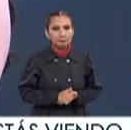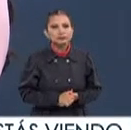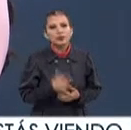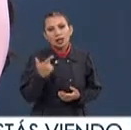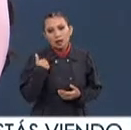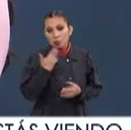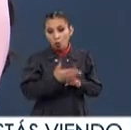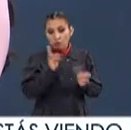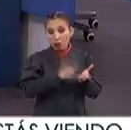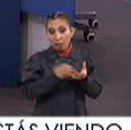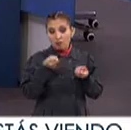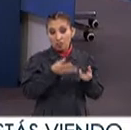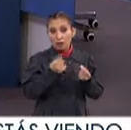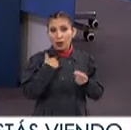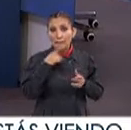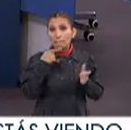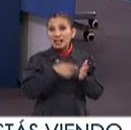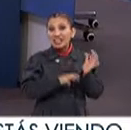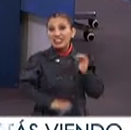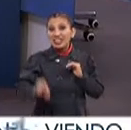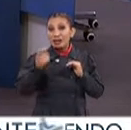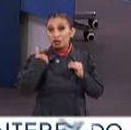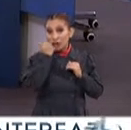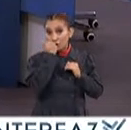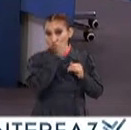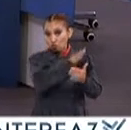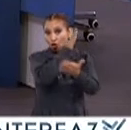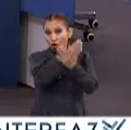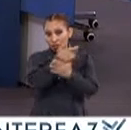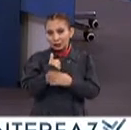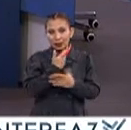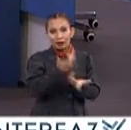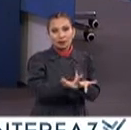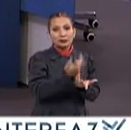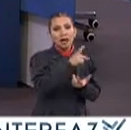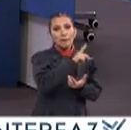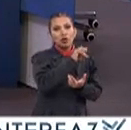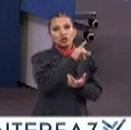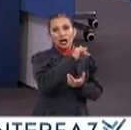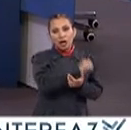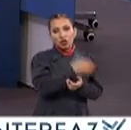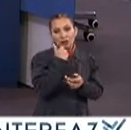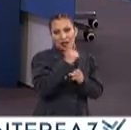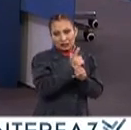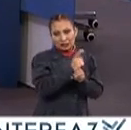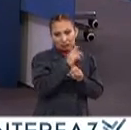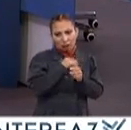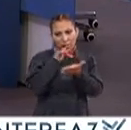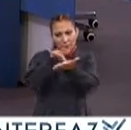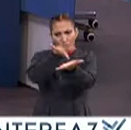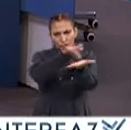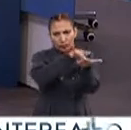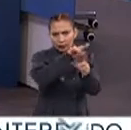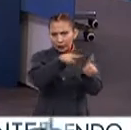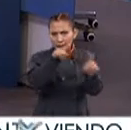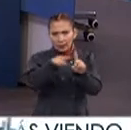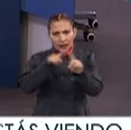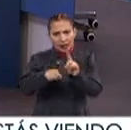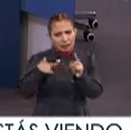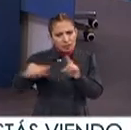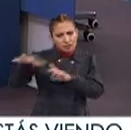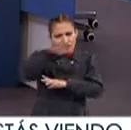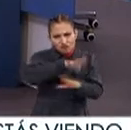Y fue muy rico, tuvimos más de 1500 estudiantes tanto de pregrado como de posgrado Apoyando en los diversos